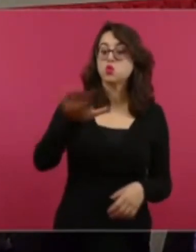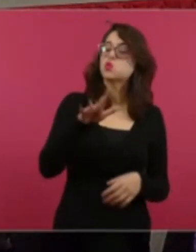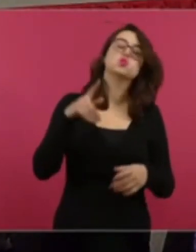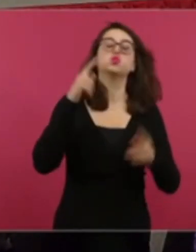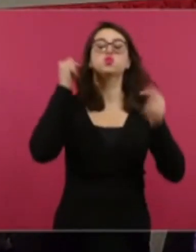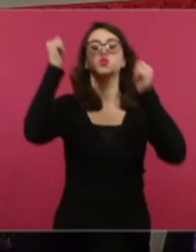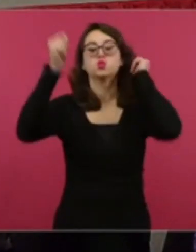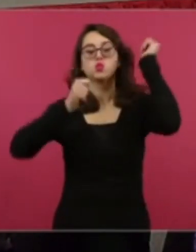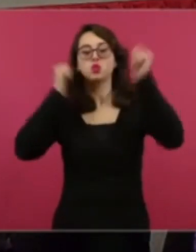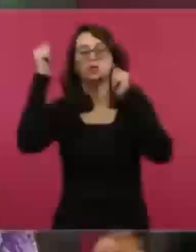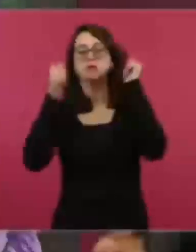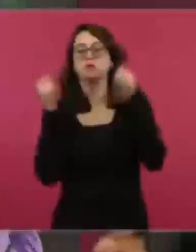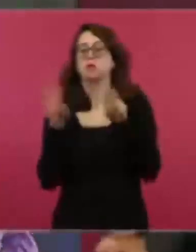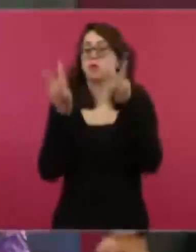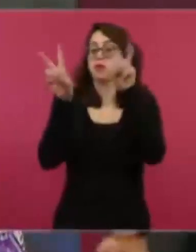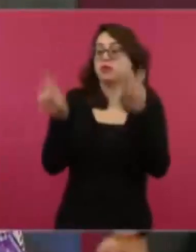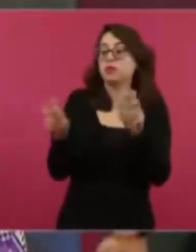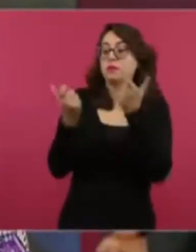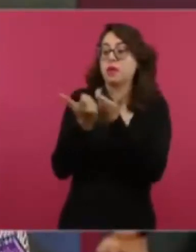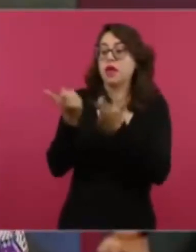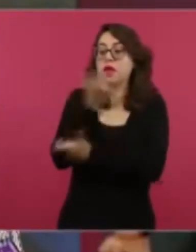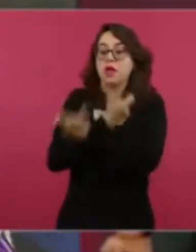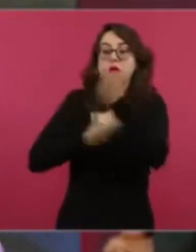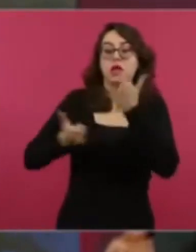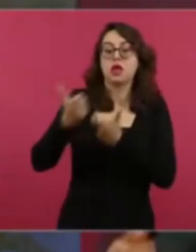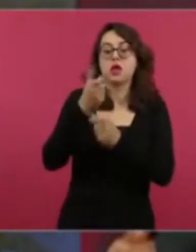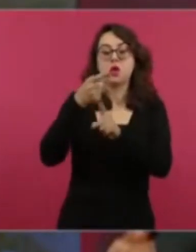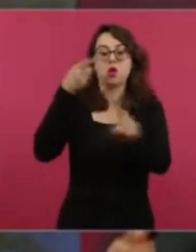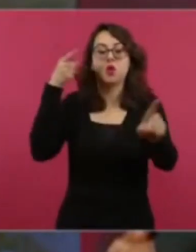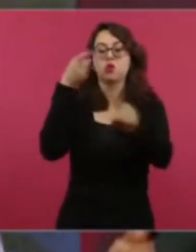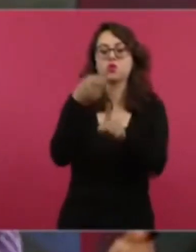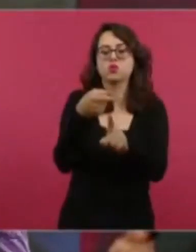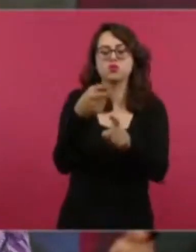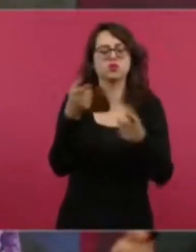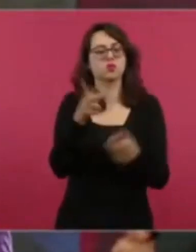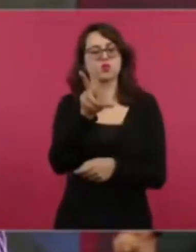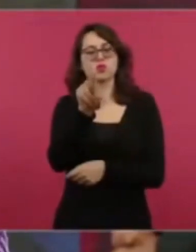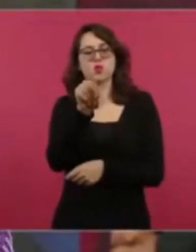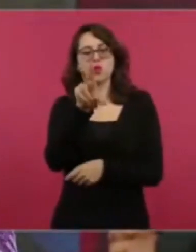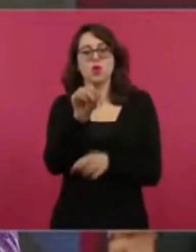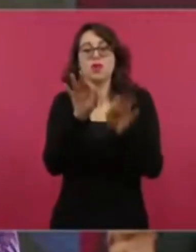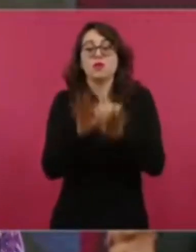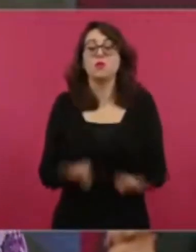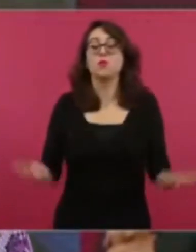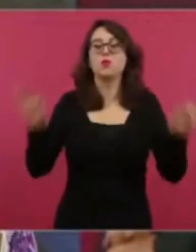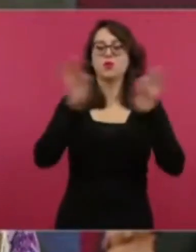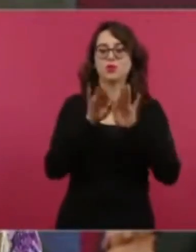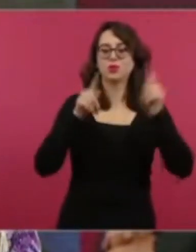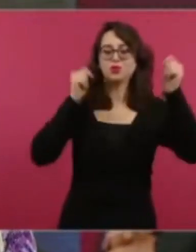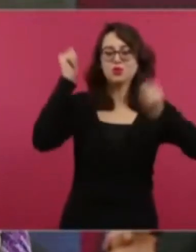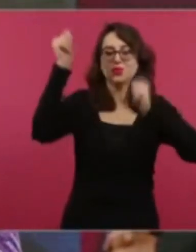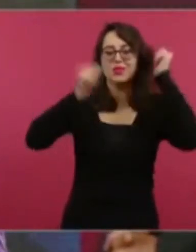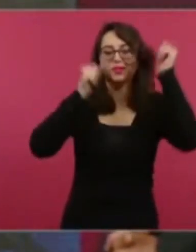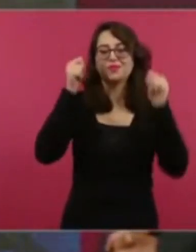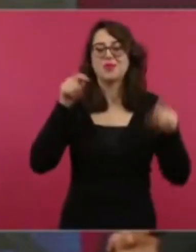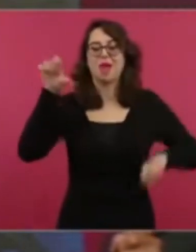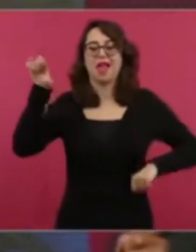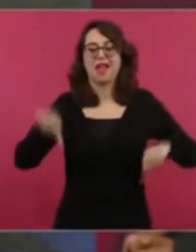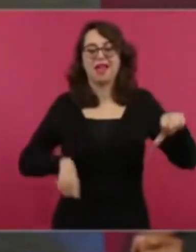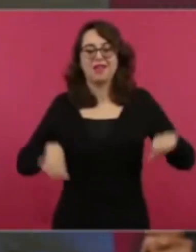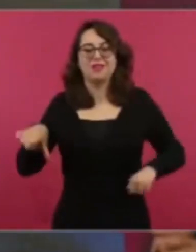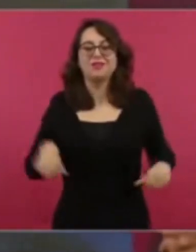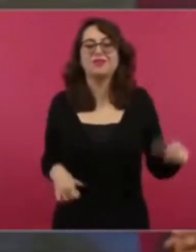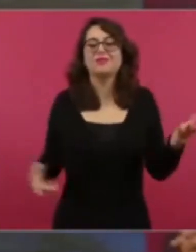localidades, por el contrario. Y quiero ser también muy clara, se busca asociar el turismo a otras actividades que reflejan